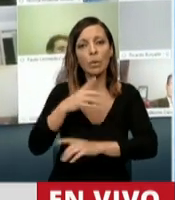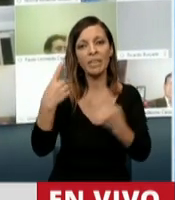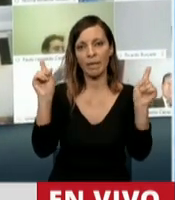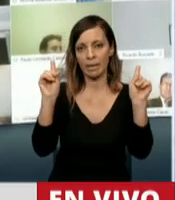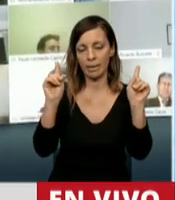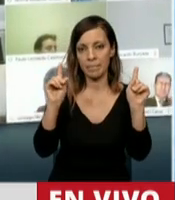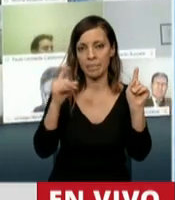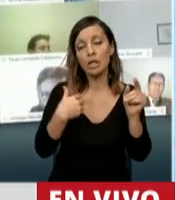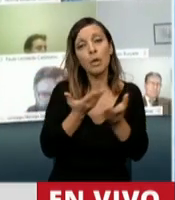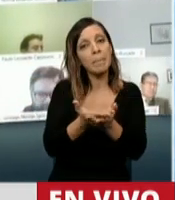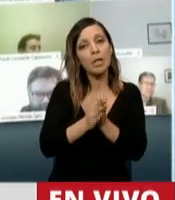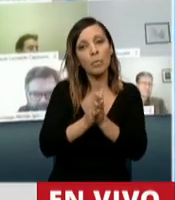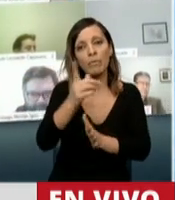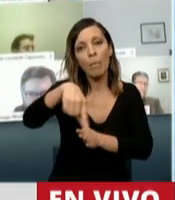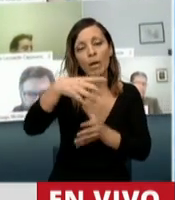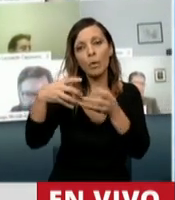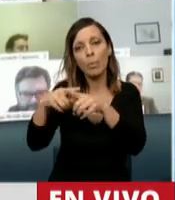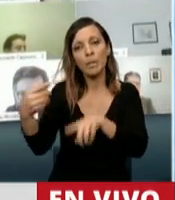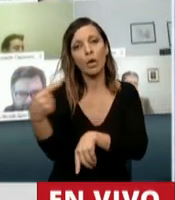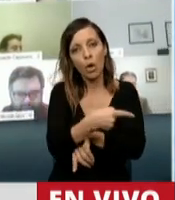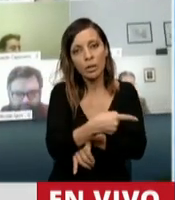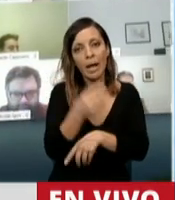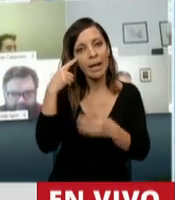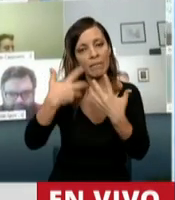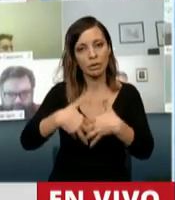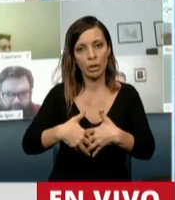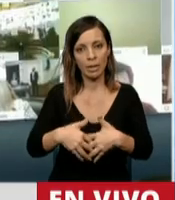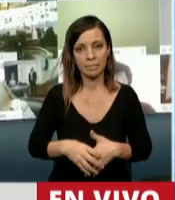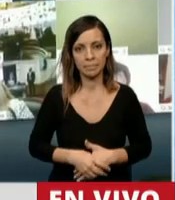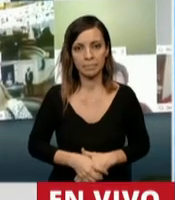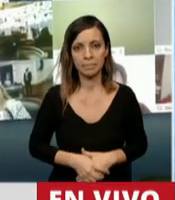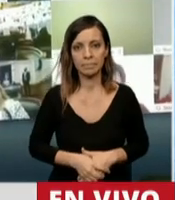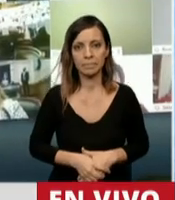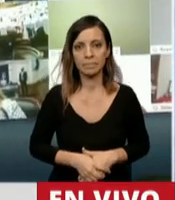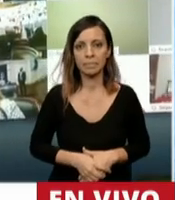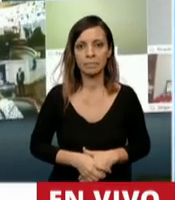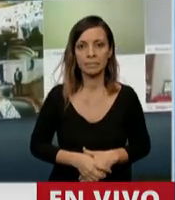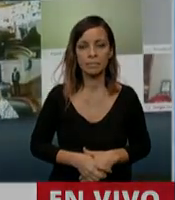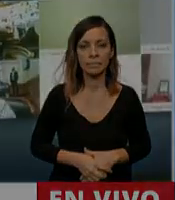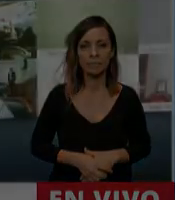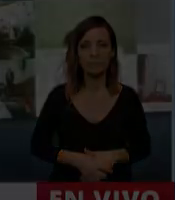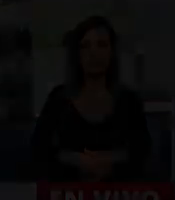a los señores miembros de la oposición a reflexionar sobre esto. Gracias, presidente. Gracias, diputado Papá de Pedro.